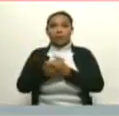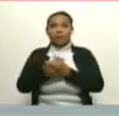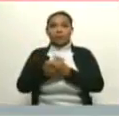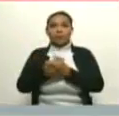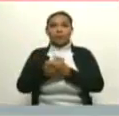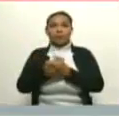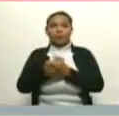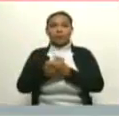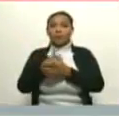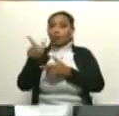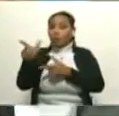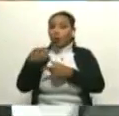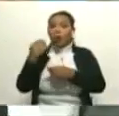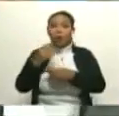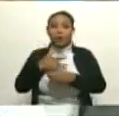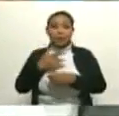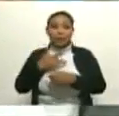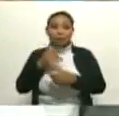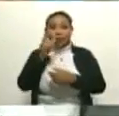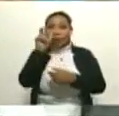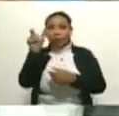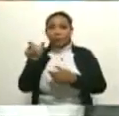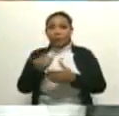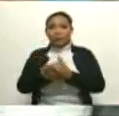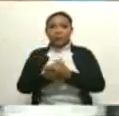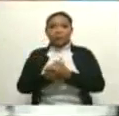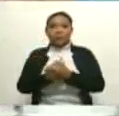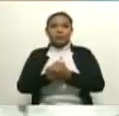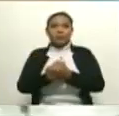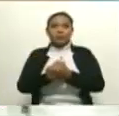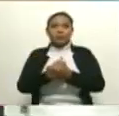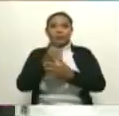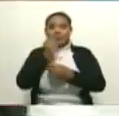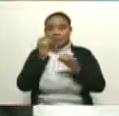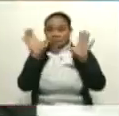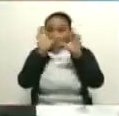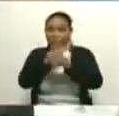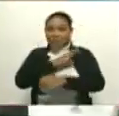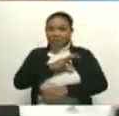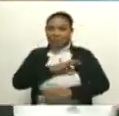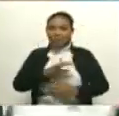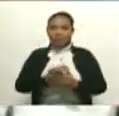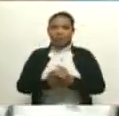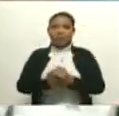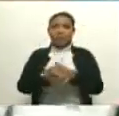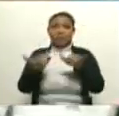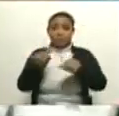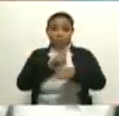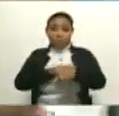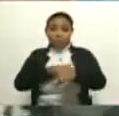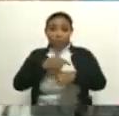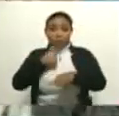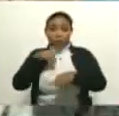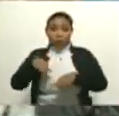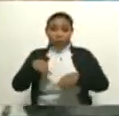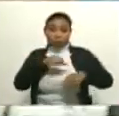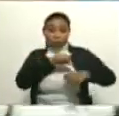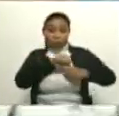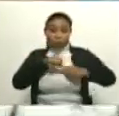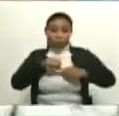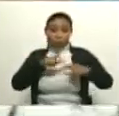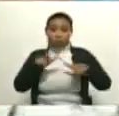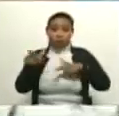¿Cómo te sientes, Julio? Bueno, noches, señor presidente. Desde el mismo momento que salí del quirófano me he sentido